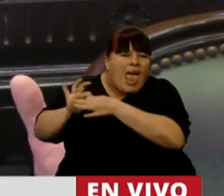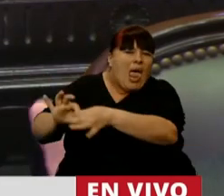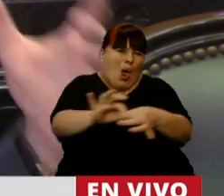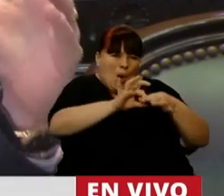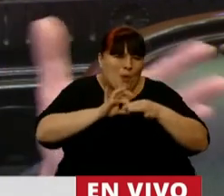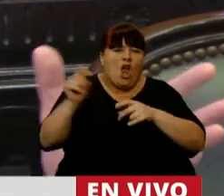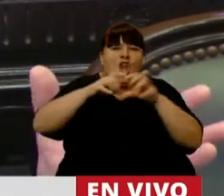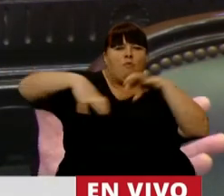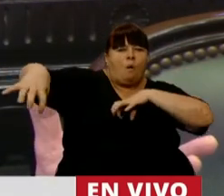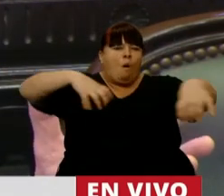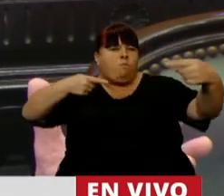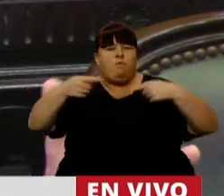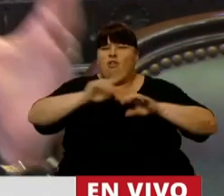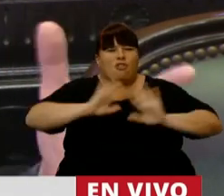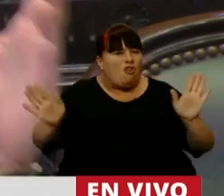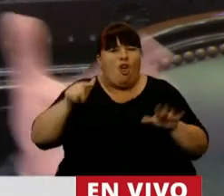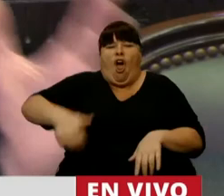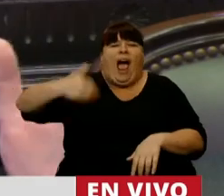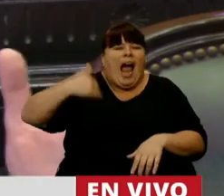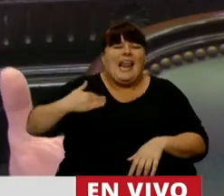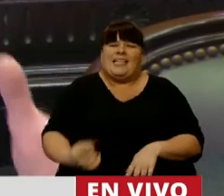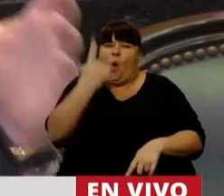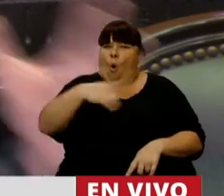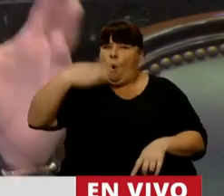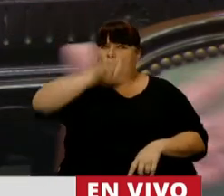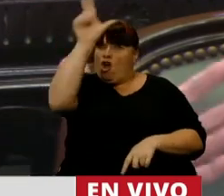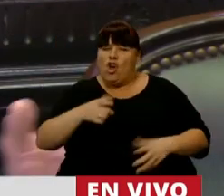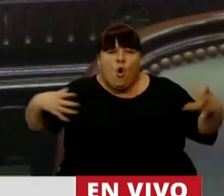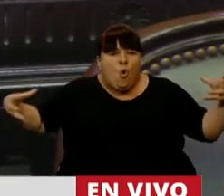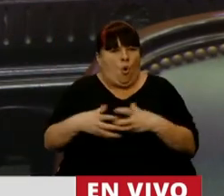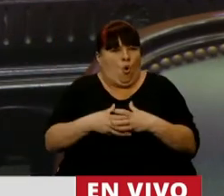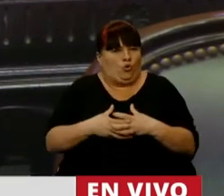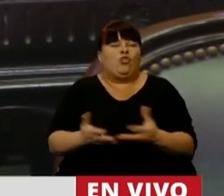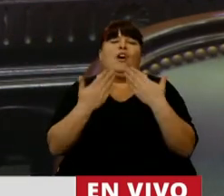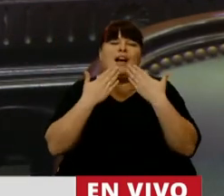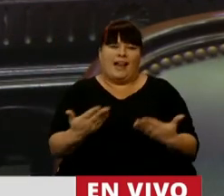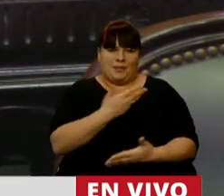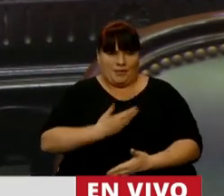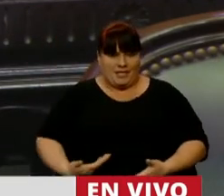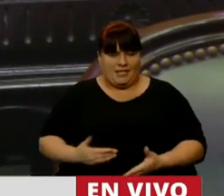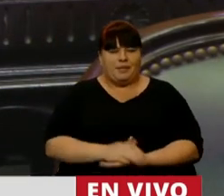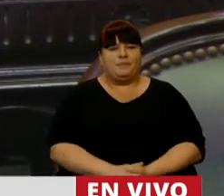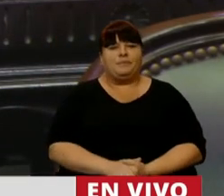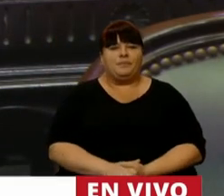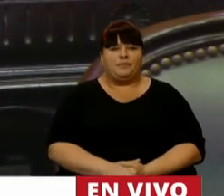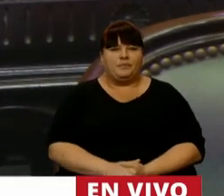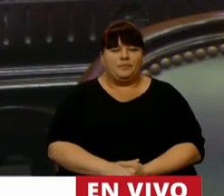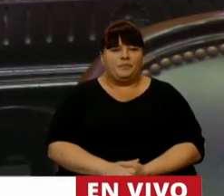unidos, no divididos. La Argentina es una sola y nos tiene a todos juntos. Gracias, señor Presidente.